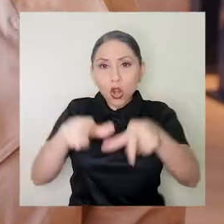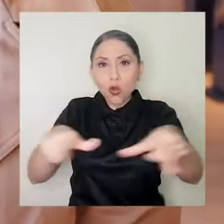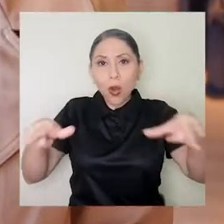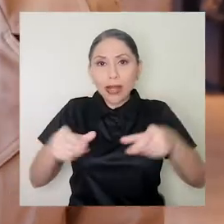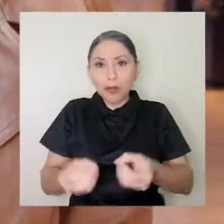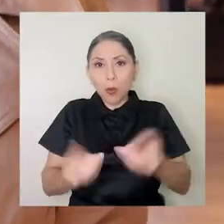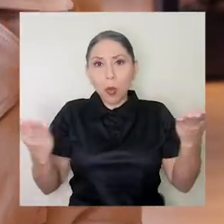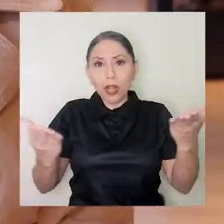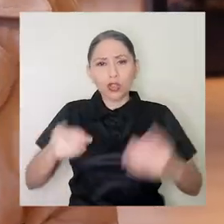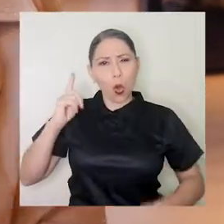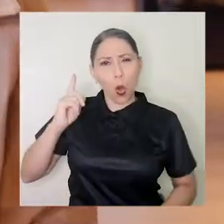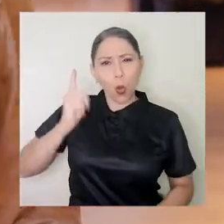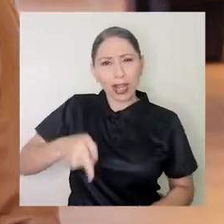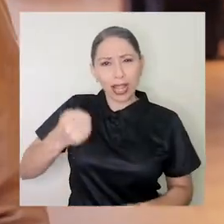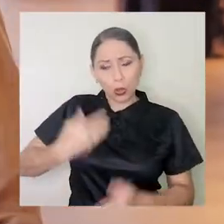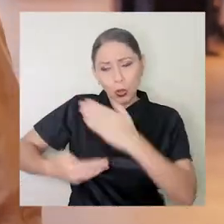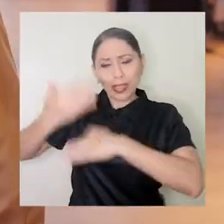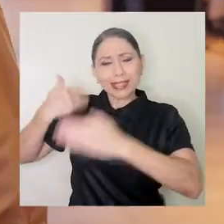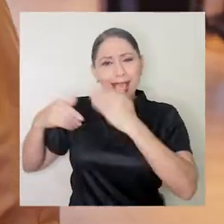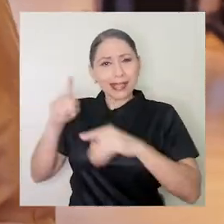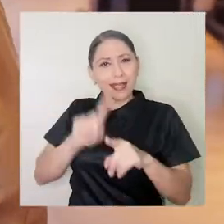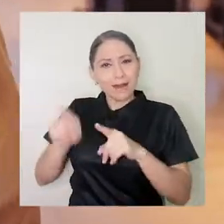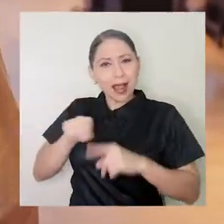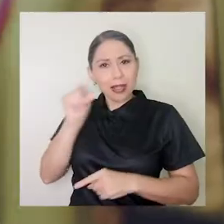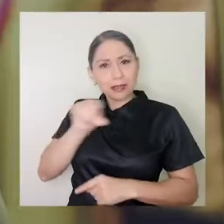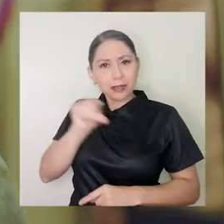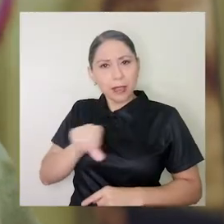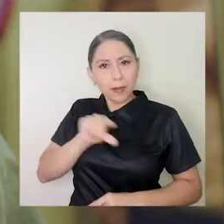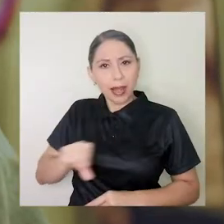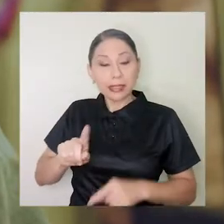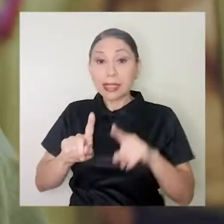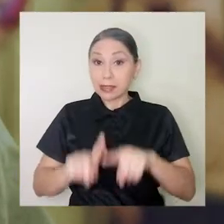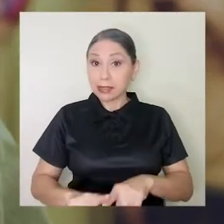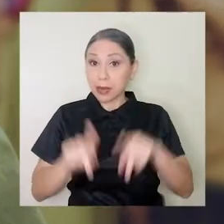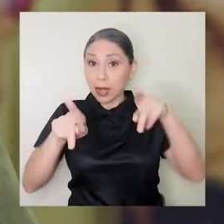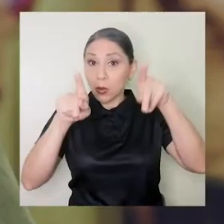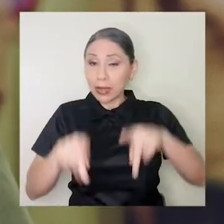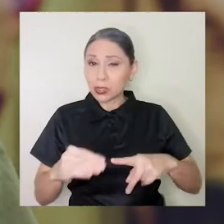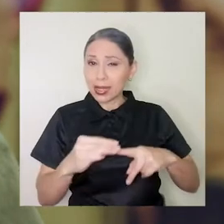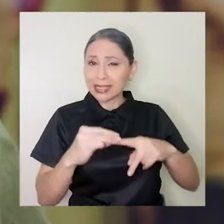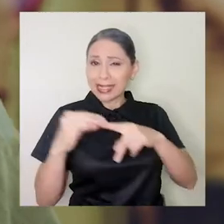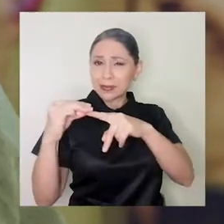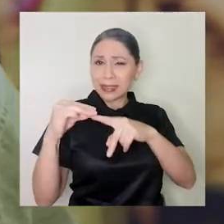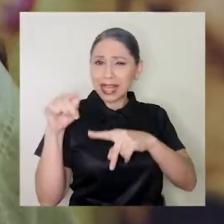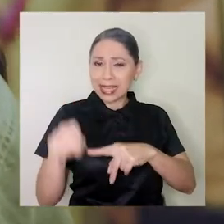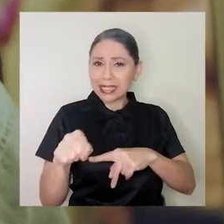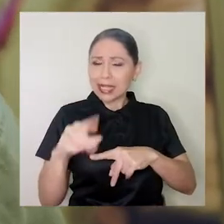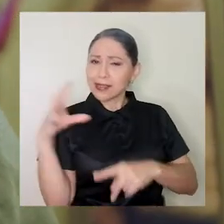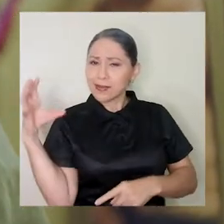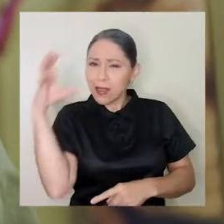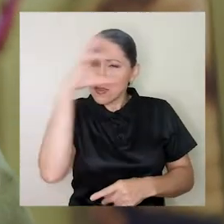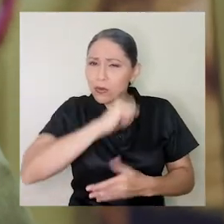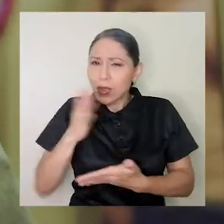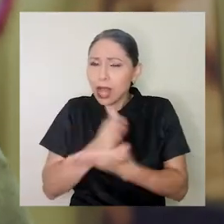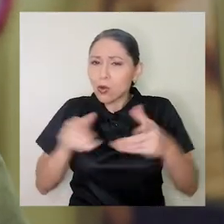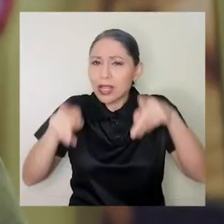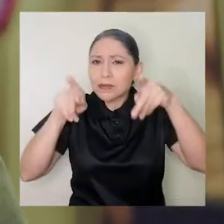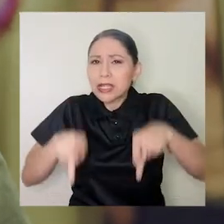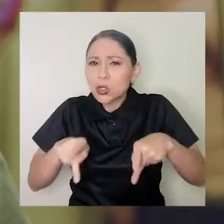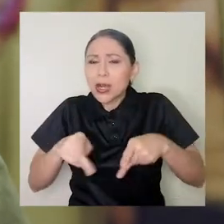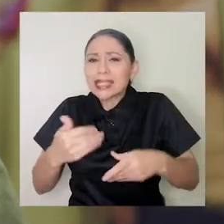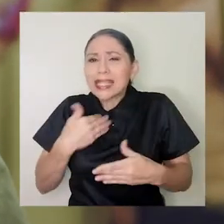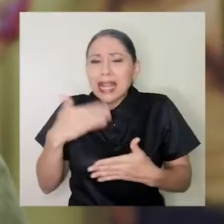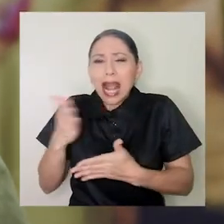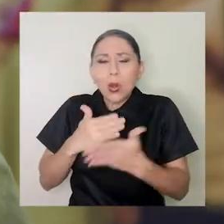públicos es obligatorio desde hace varias semanas. Sin embargo, los especialistas han notado afecciones en algunas